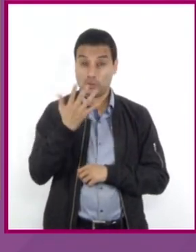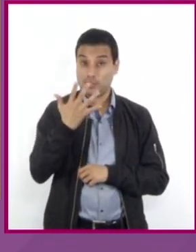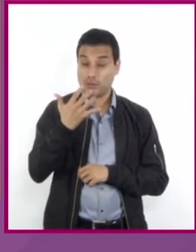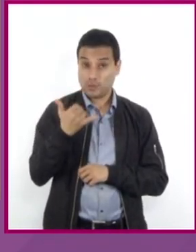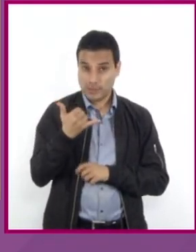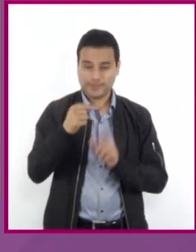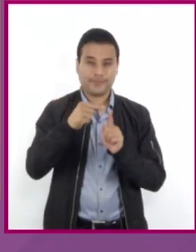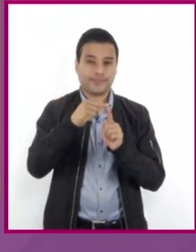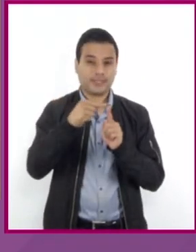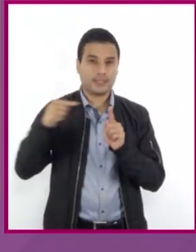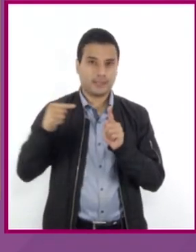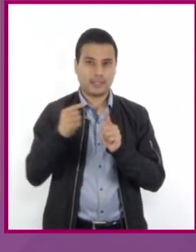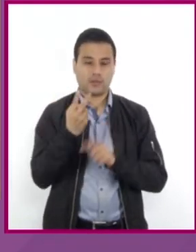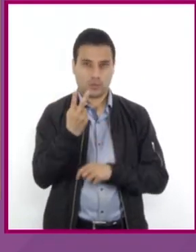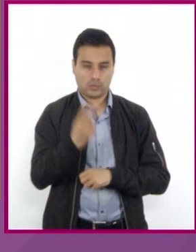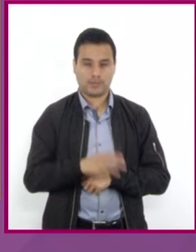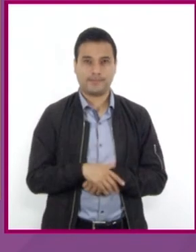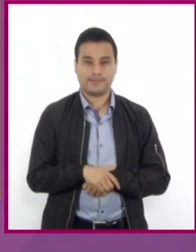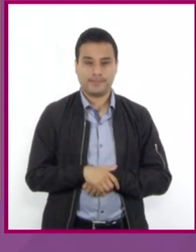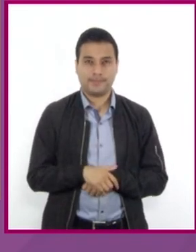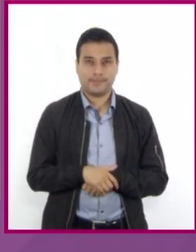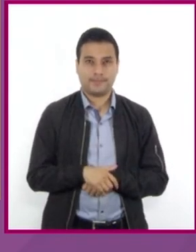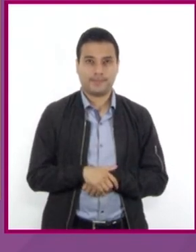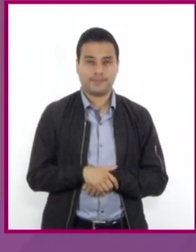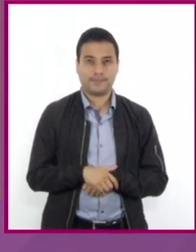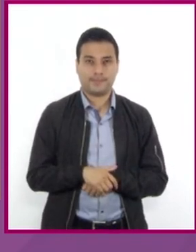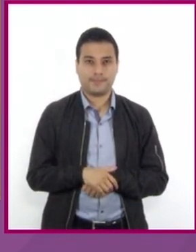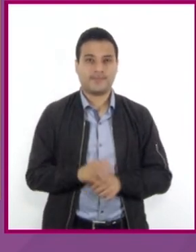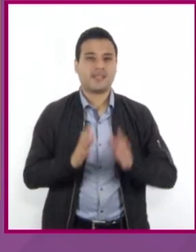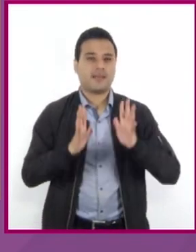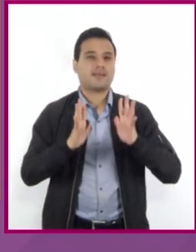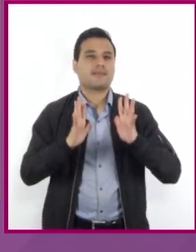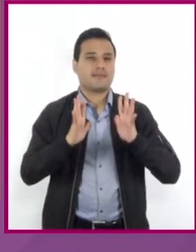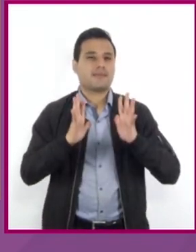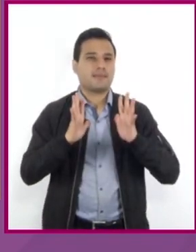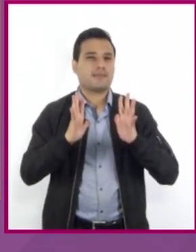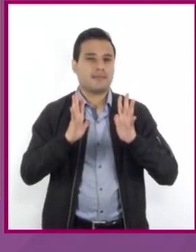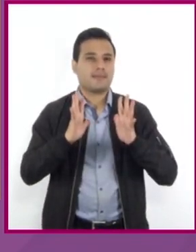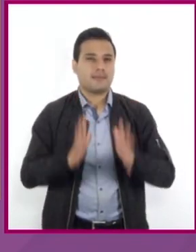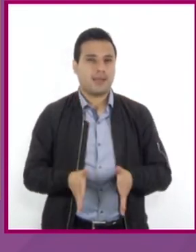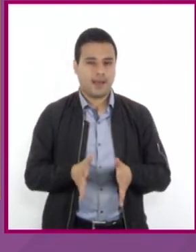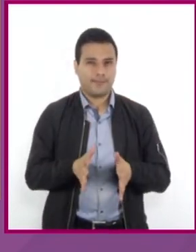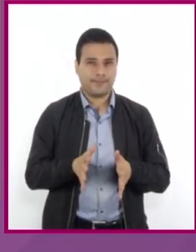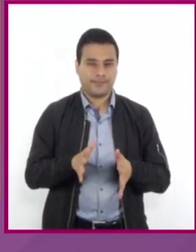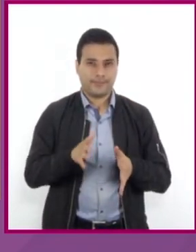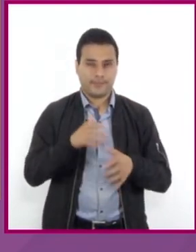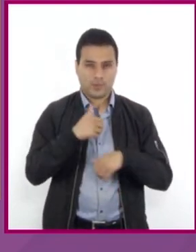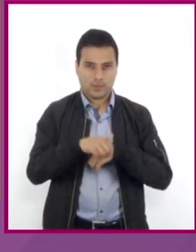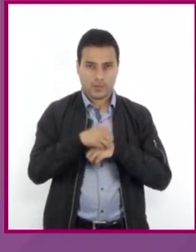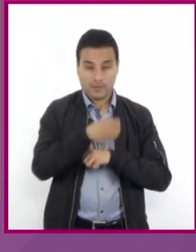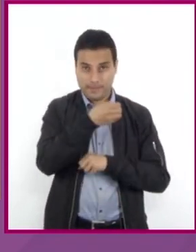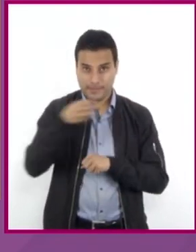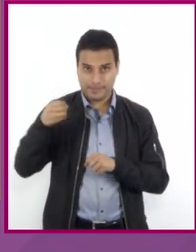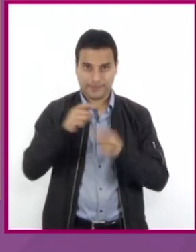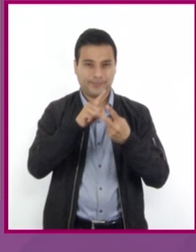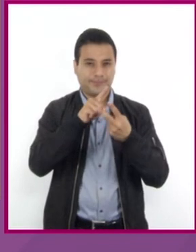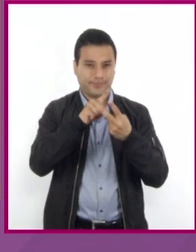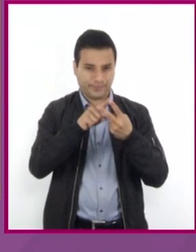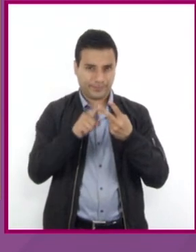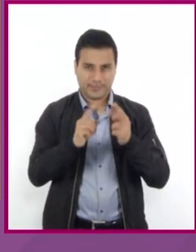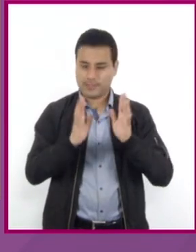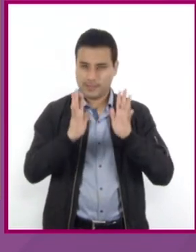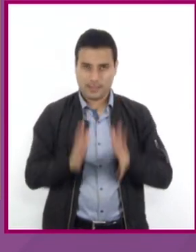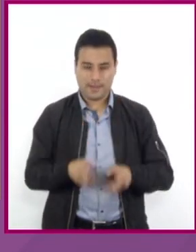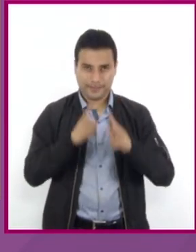todo dividido entre 2 ya tenemos las dos ecuaciones despejadas y las igualamos ahora